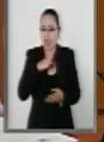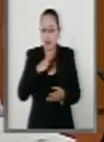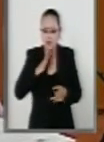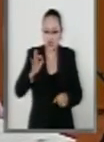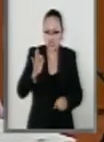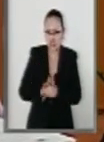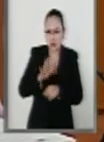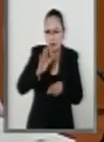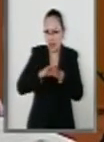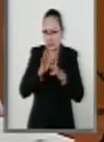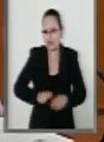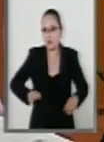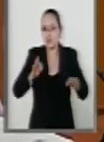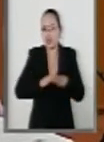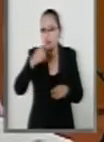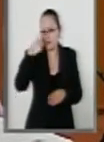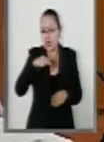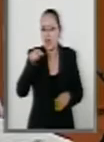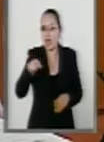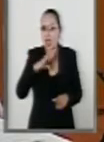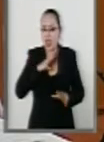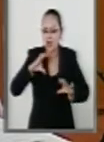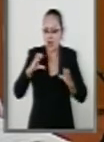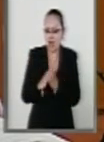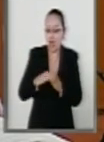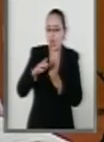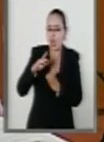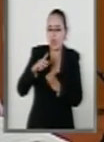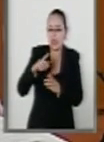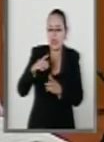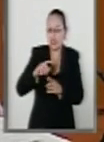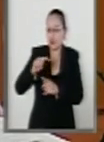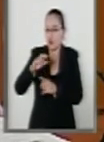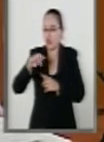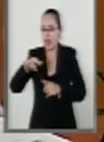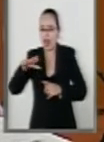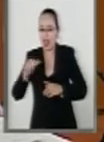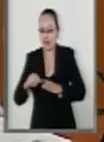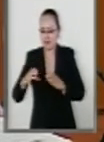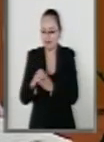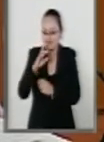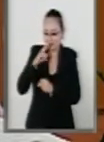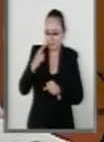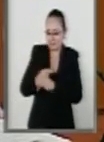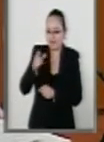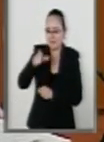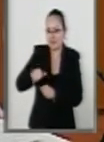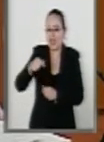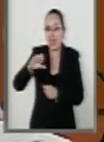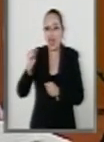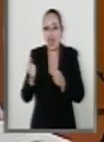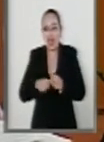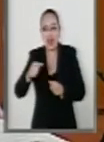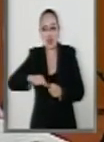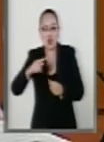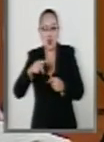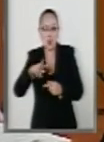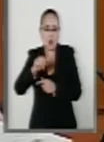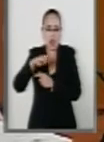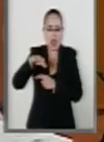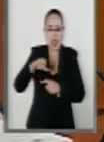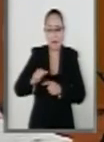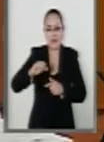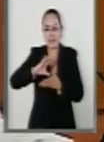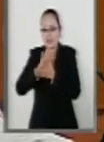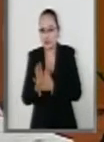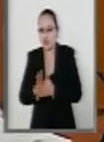especial para crear una tutela en poblaciones que están expuestas con mayor vulnerabilidad o en situación de discriminación o